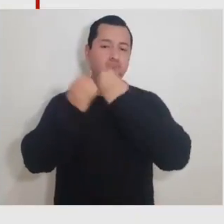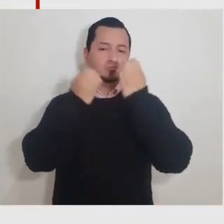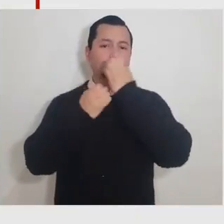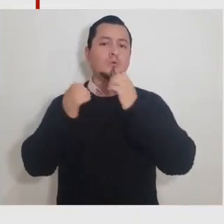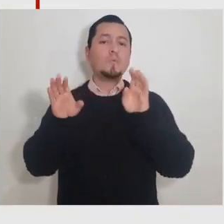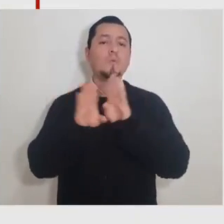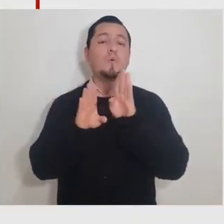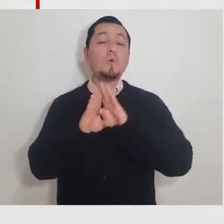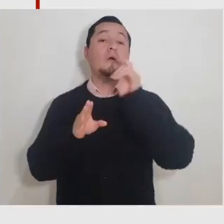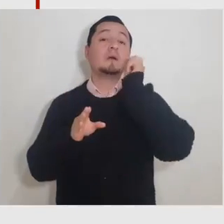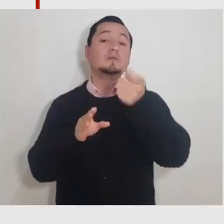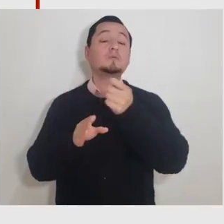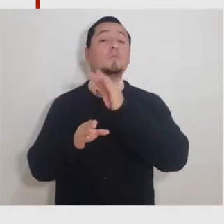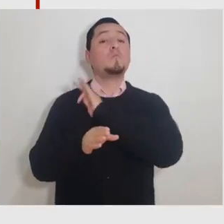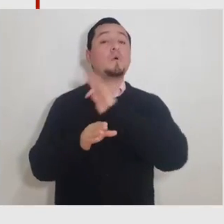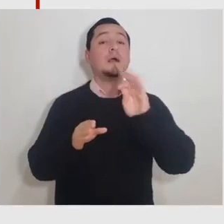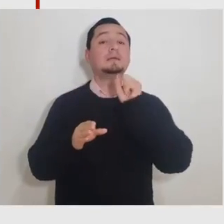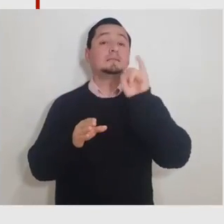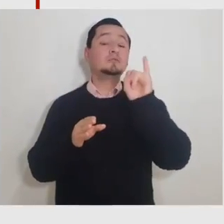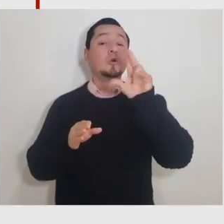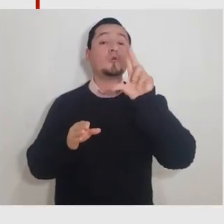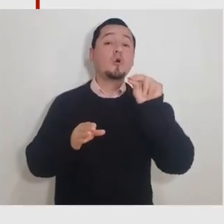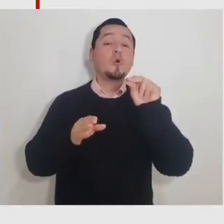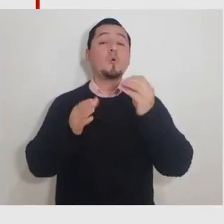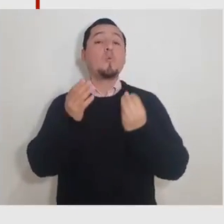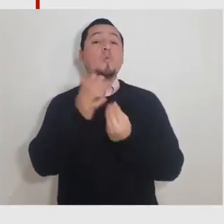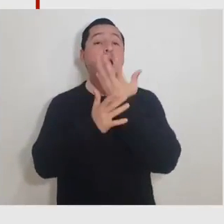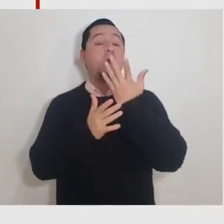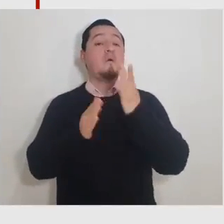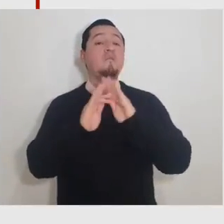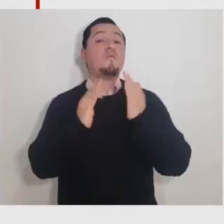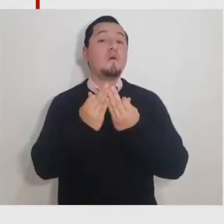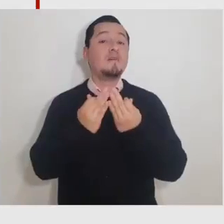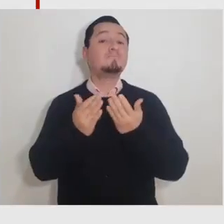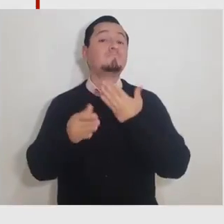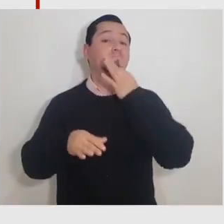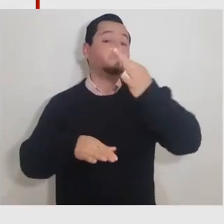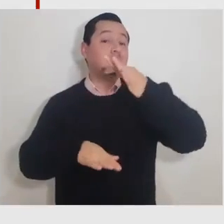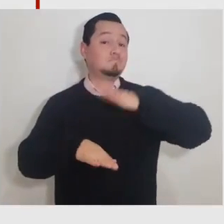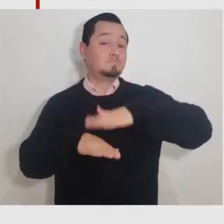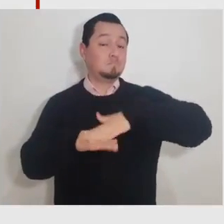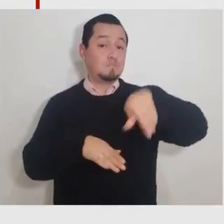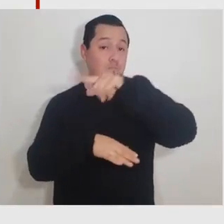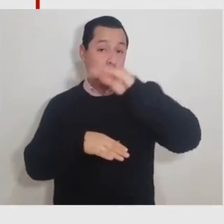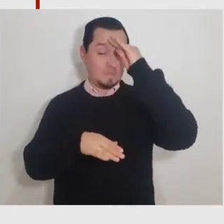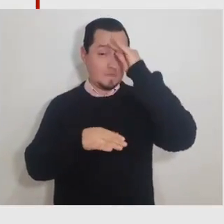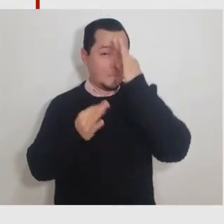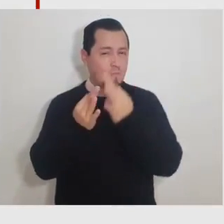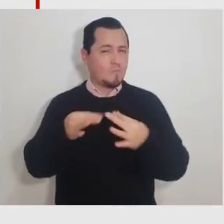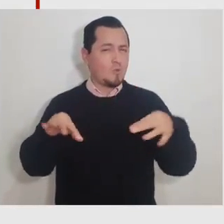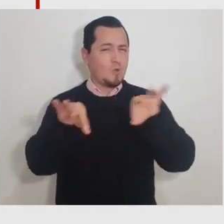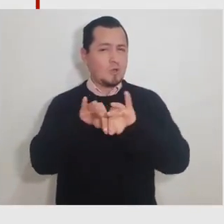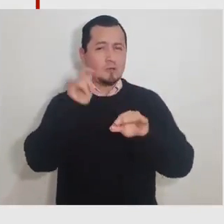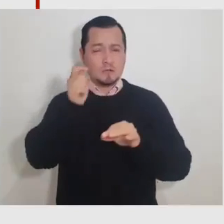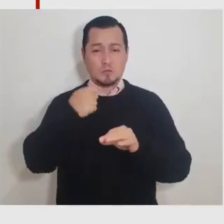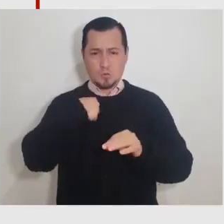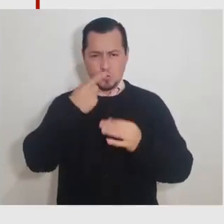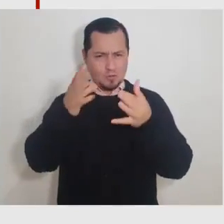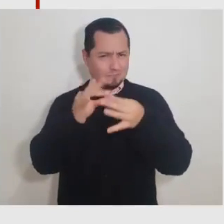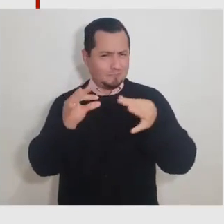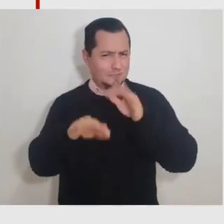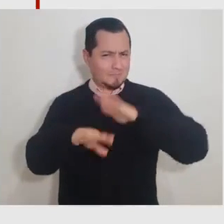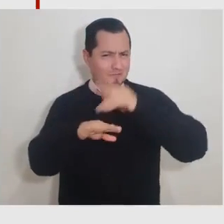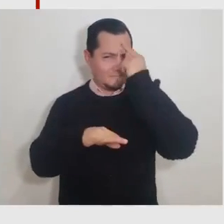y un análisis a fondo para definir si se tienen que tomar nuevas medidas. Es fundamental entender esta parte.